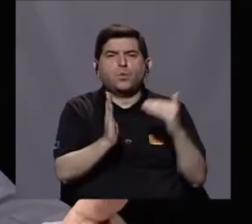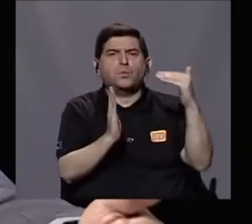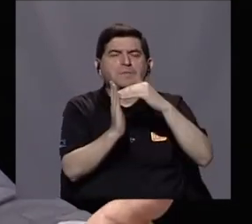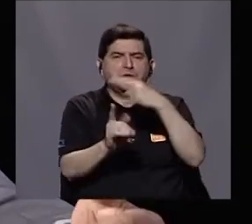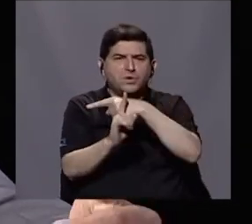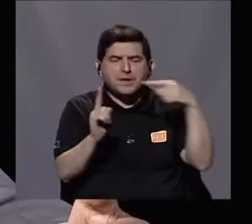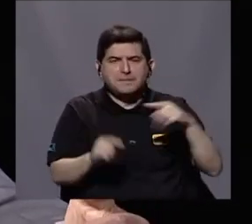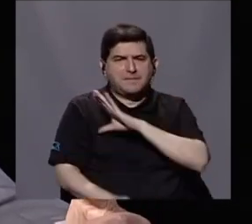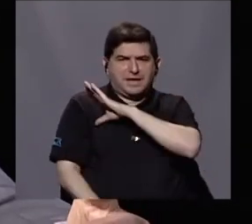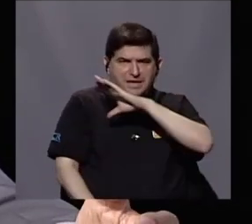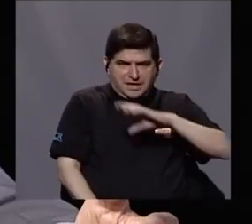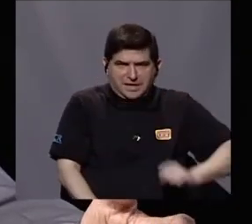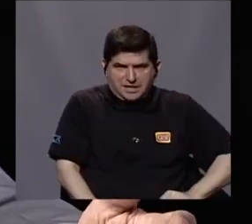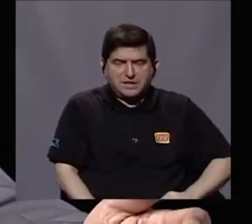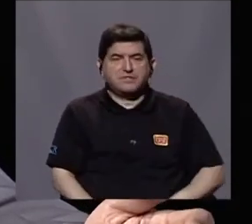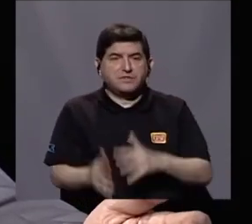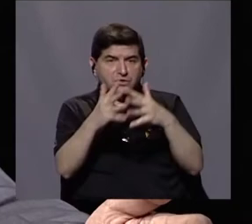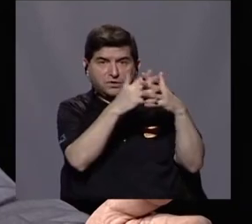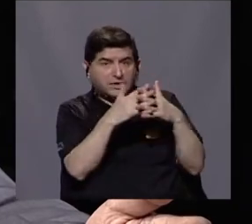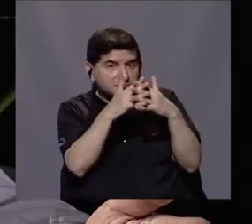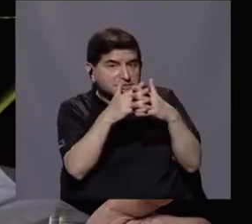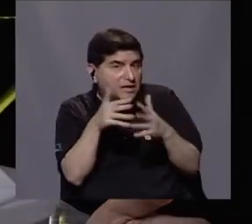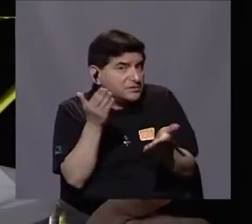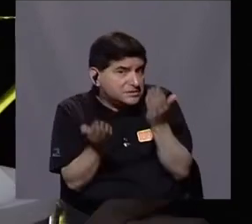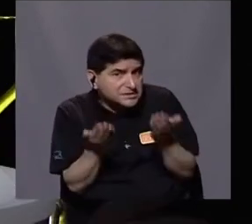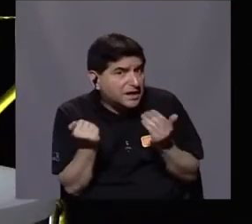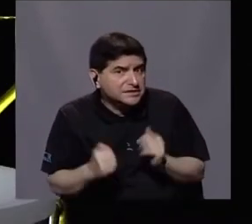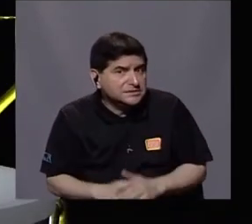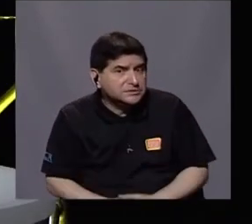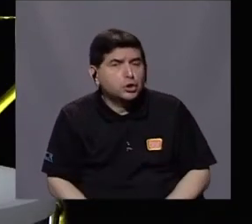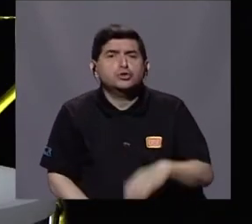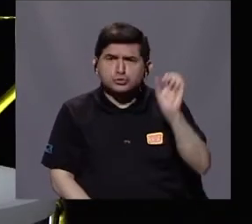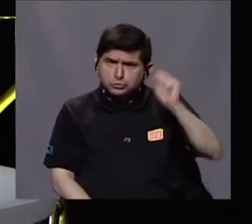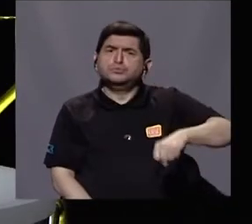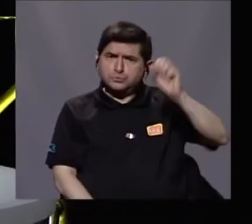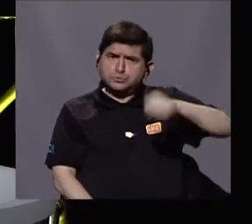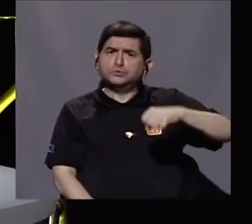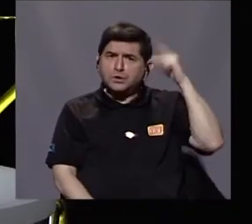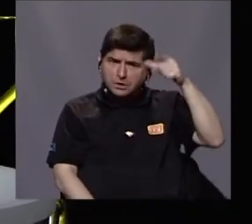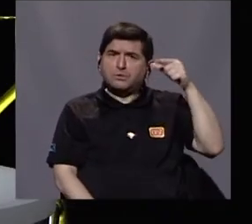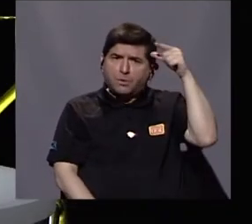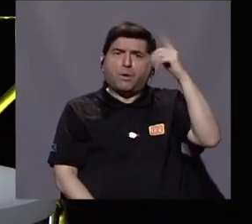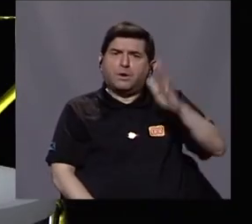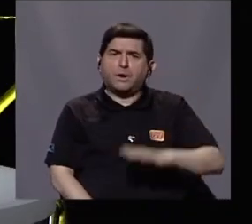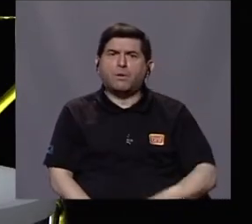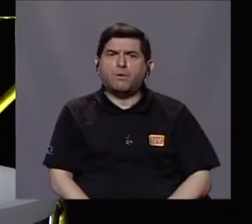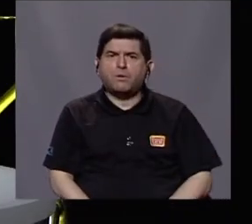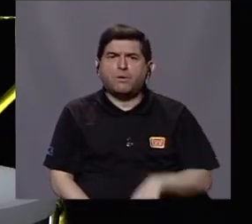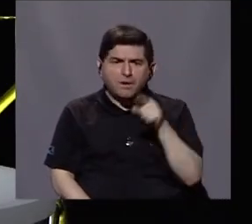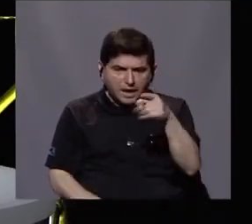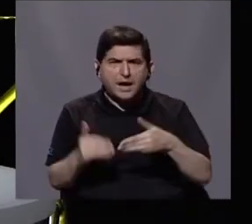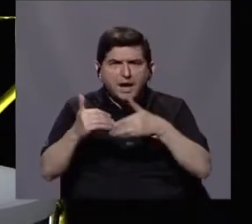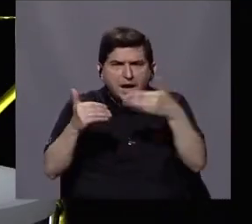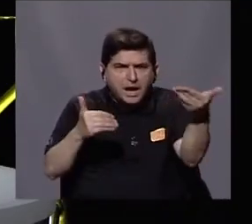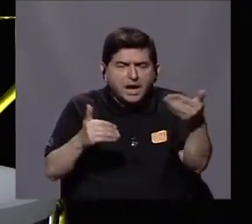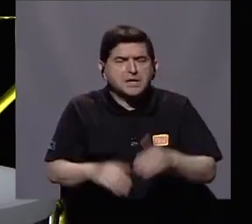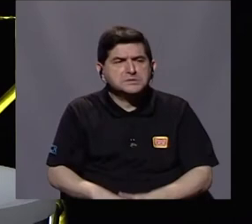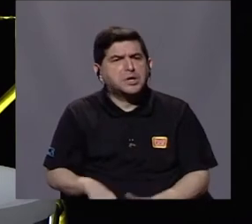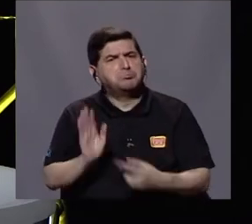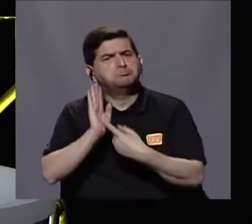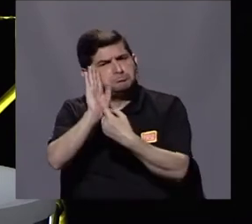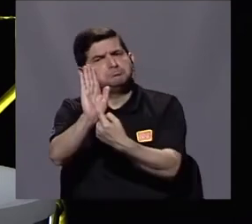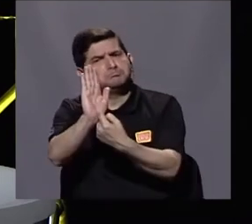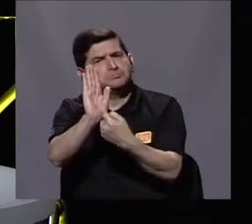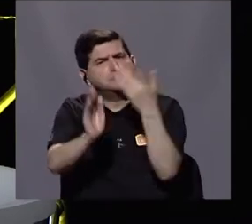salvadoreños en los Estados Unidos? Sí, indudablemente. Ese elemento habría que rescatar